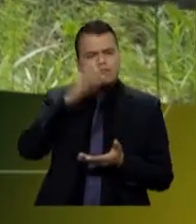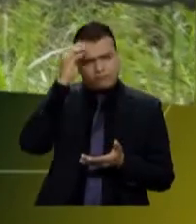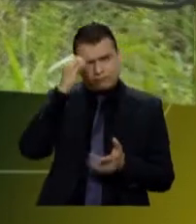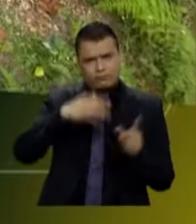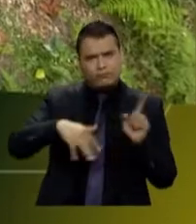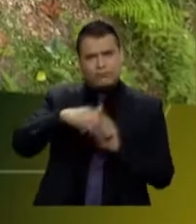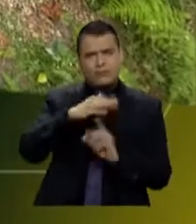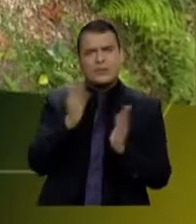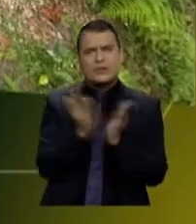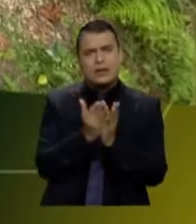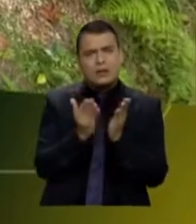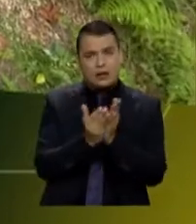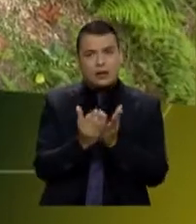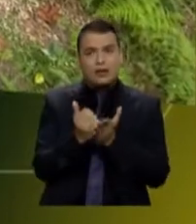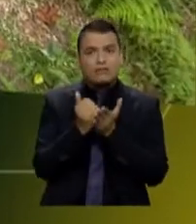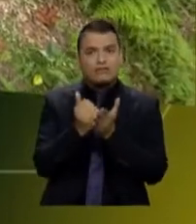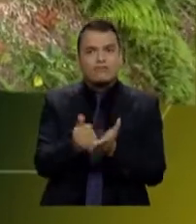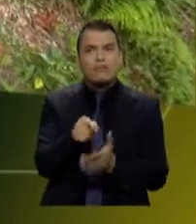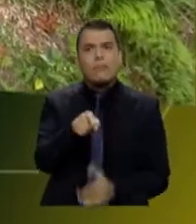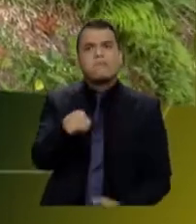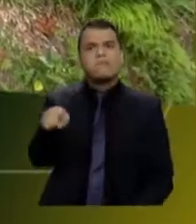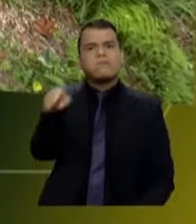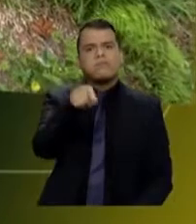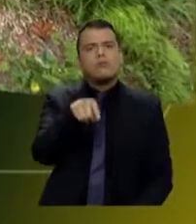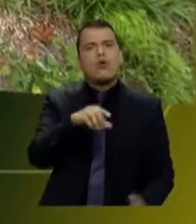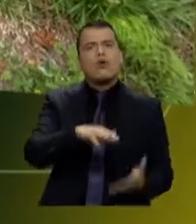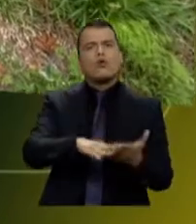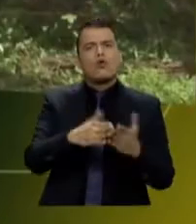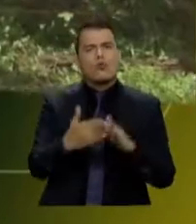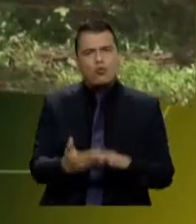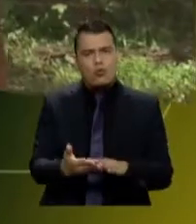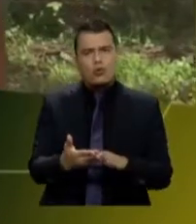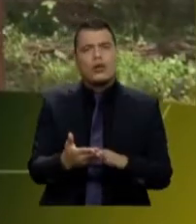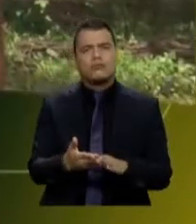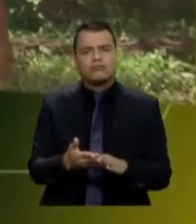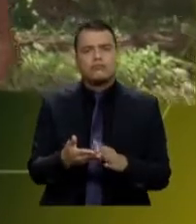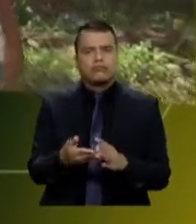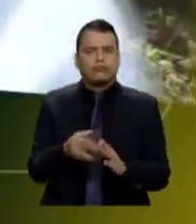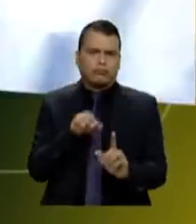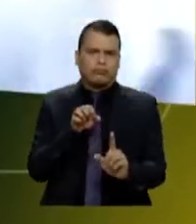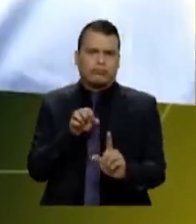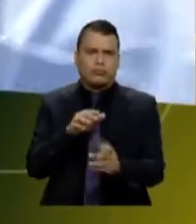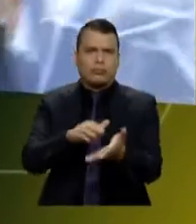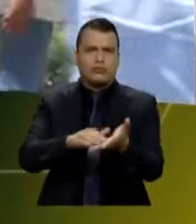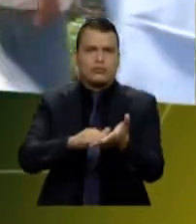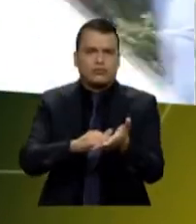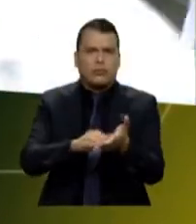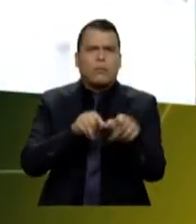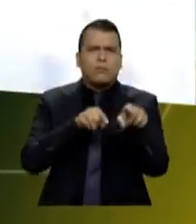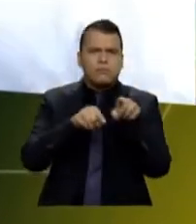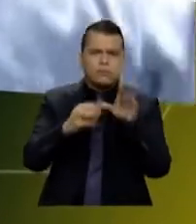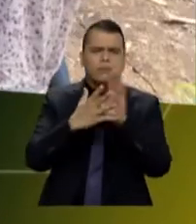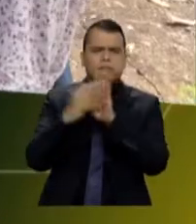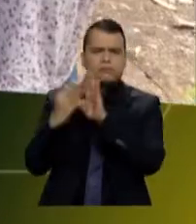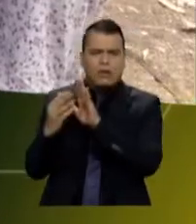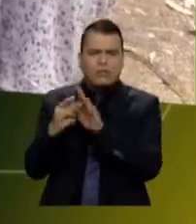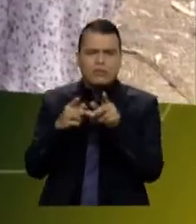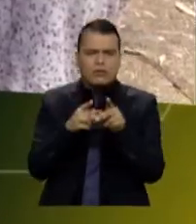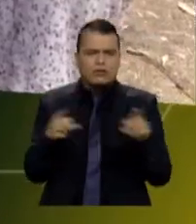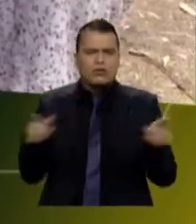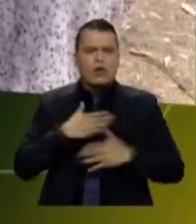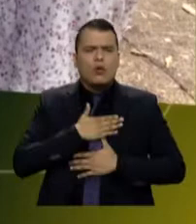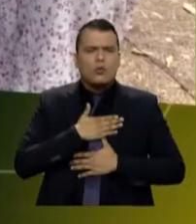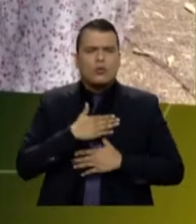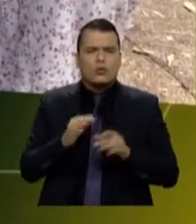ambiental llevamos soluciones ambientales a las comunidades del Valle del Cauca y que perfectamente podría ser replicada a cualquier otra zona del país. Tenemos